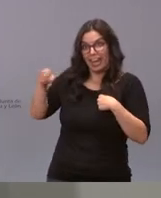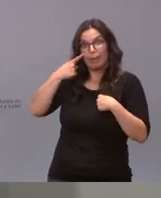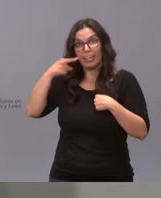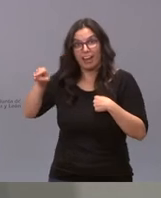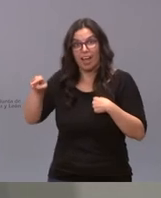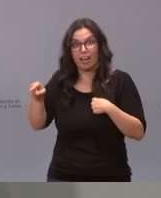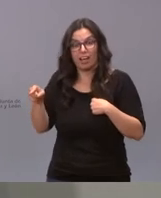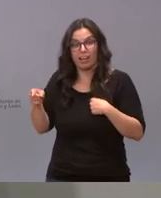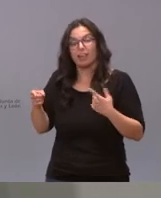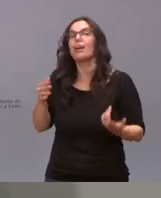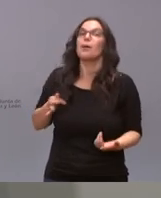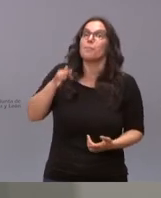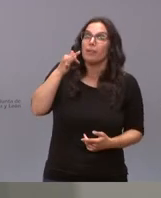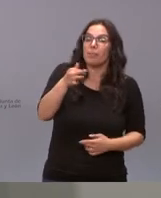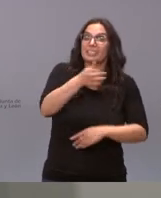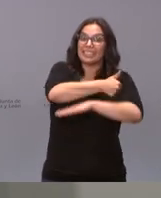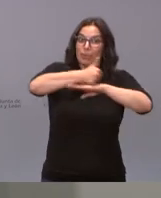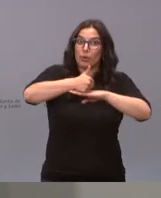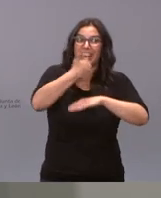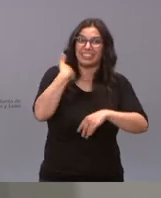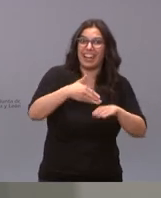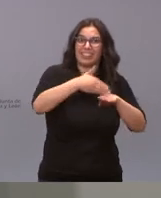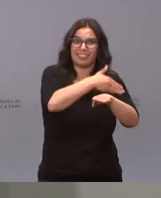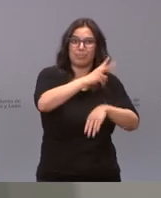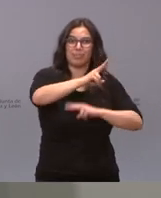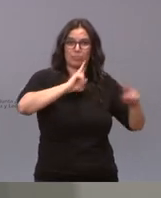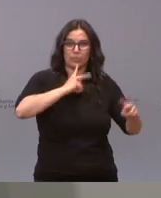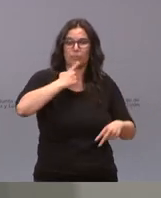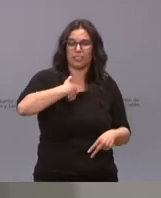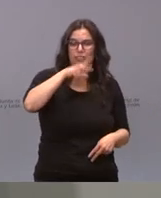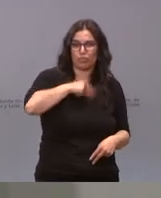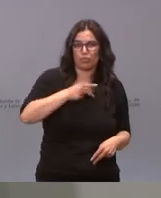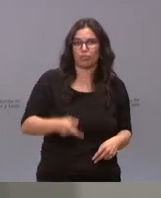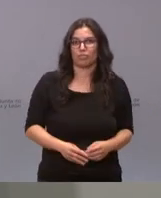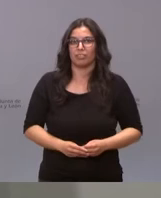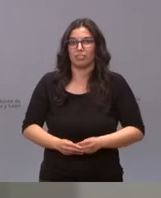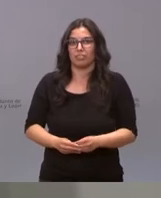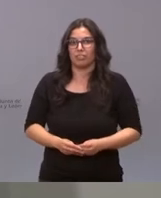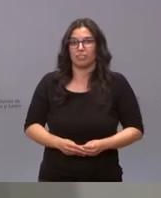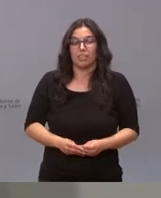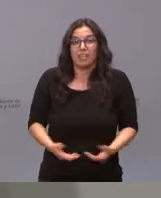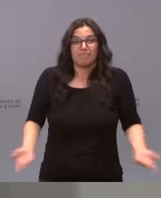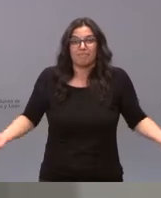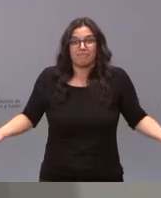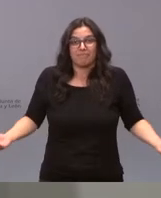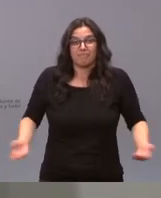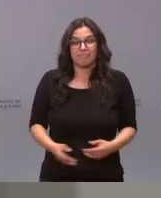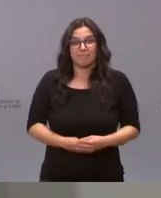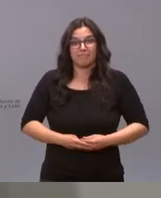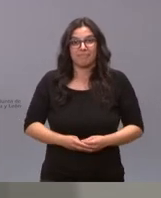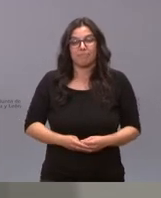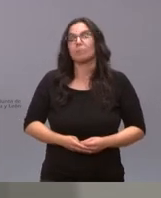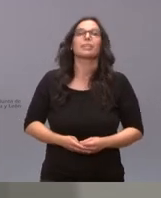pero es que además el tribunal ya se ha manifestado es que esto es un ejercicio